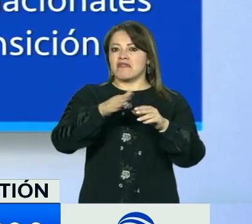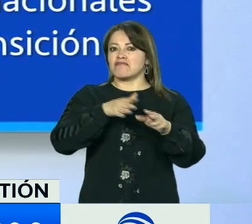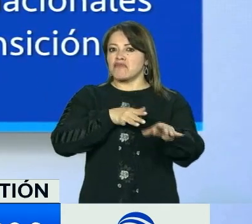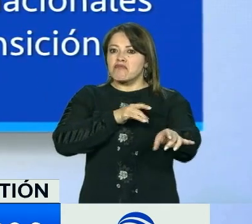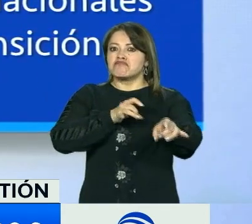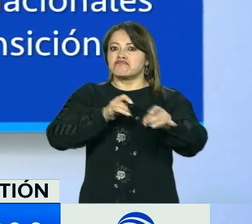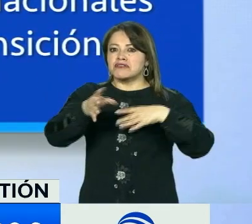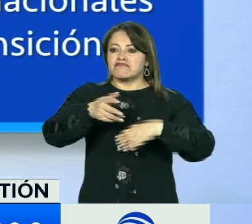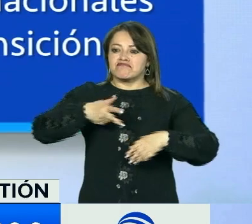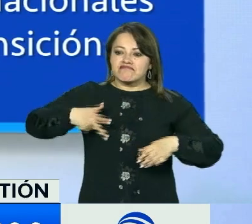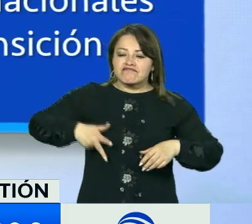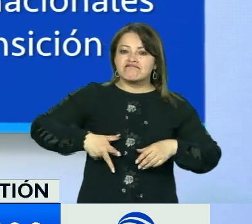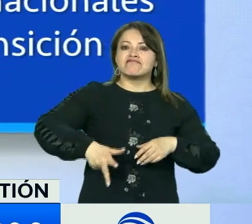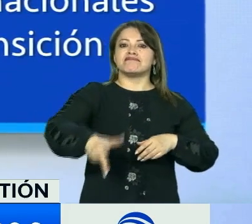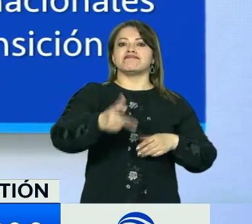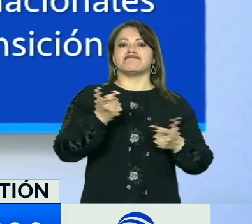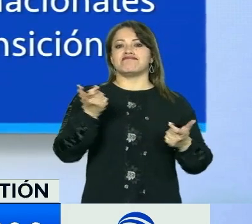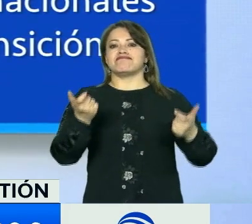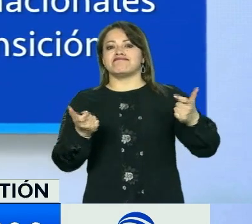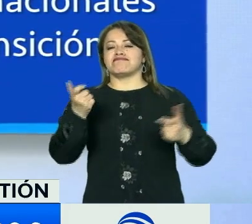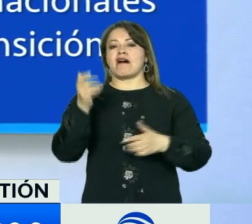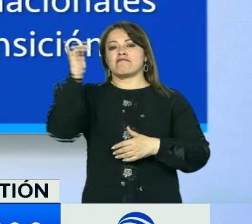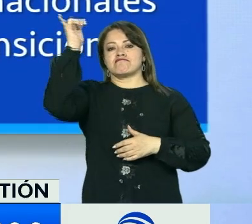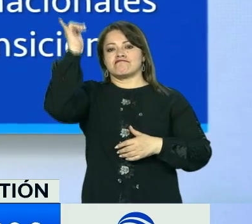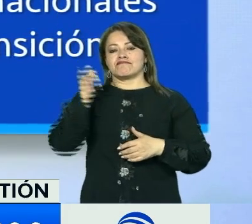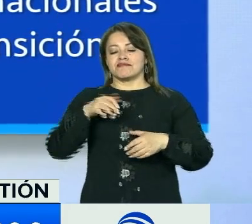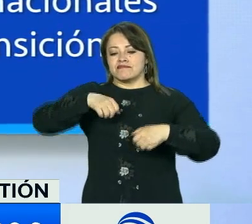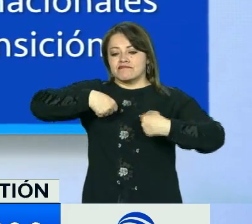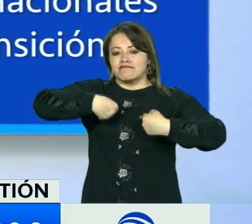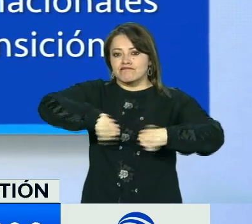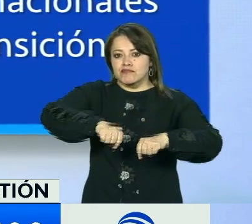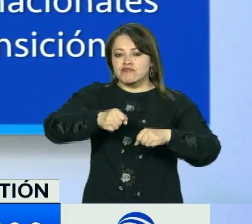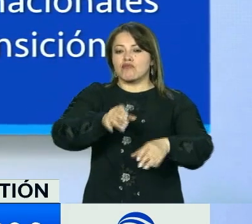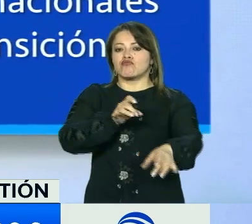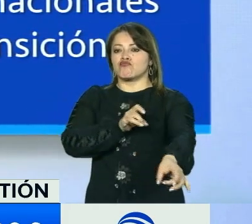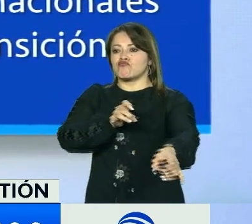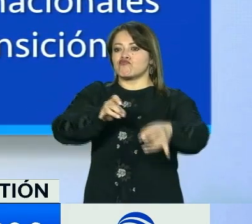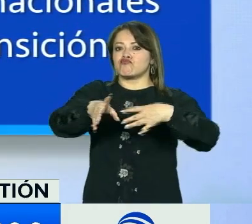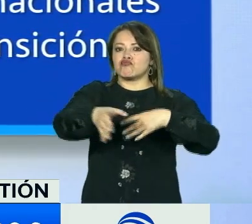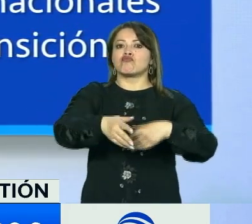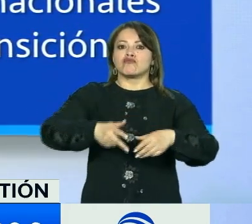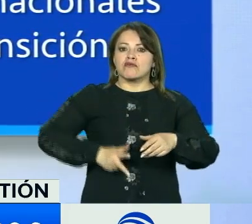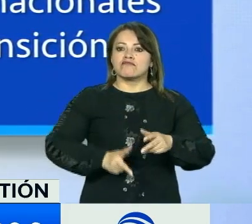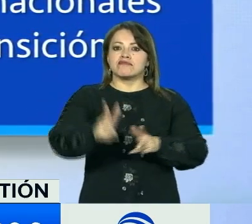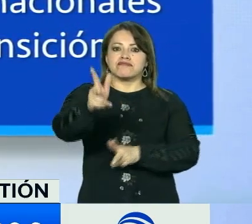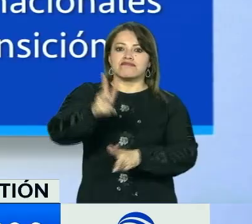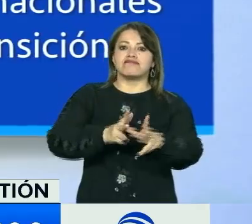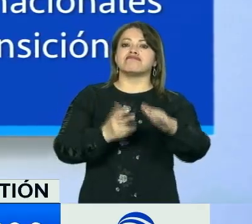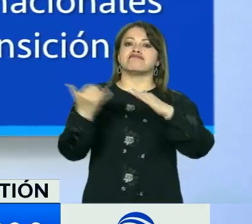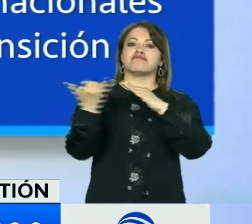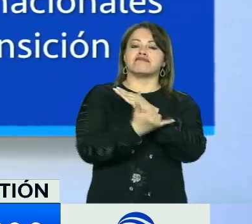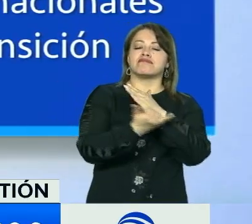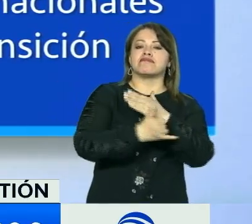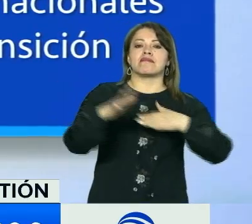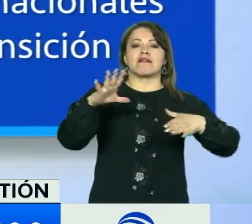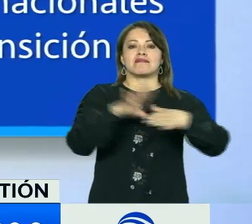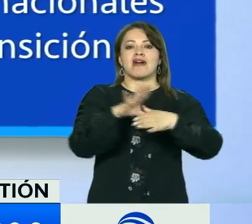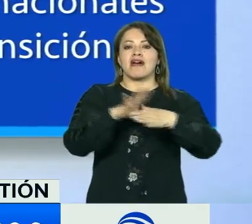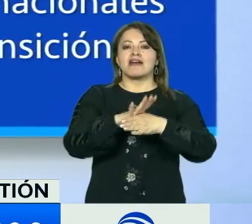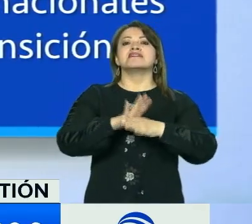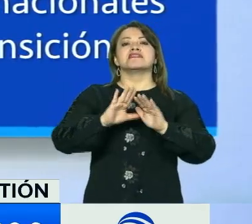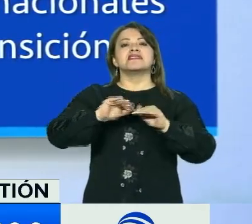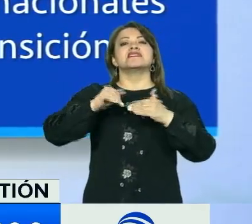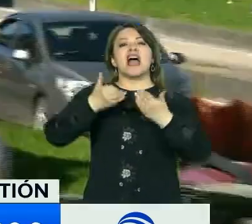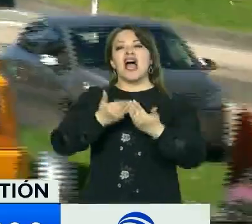transporte de carga, vehículos particulares, motocicletas, flota oficial, flota del SIC, taxis, transporte escolar y